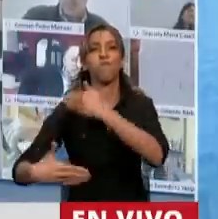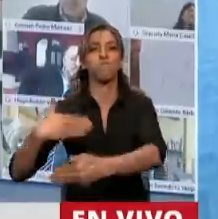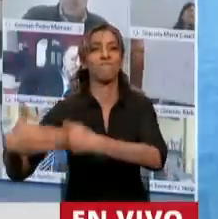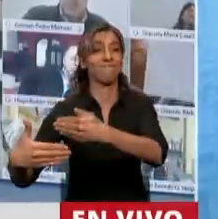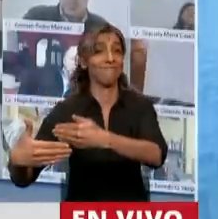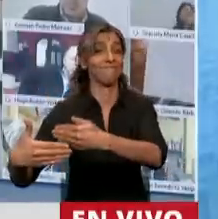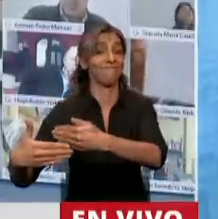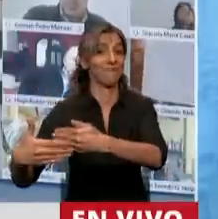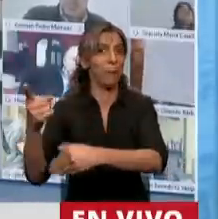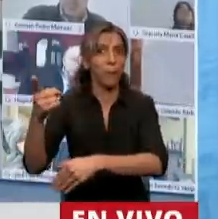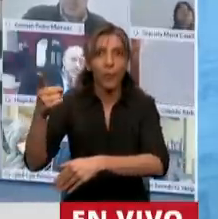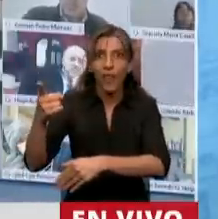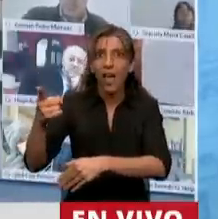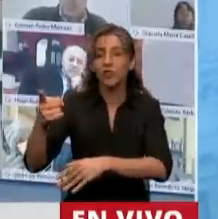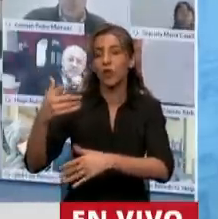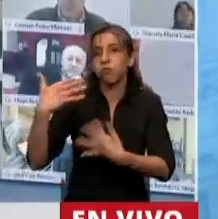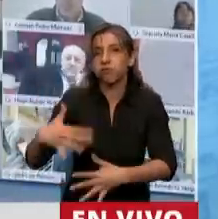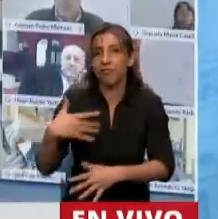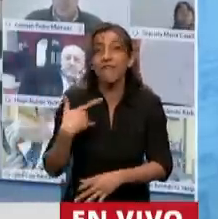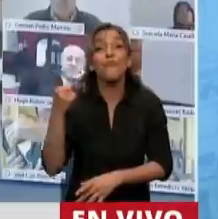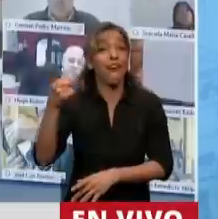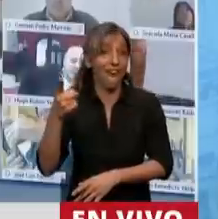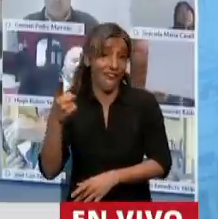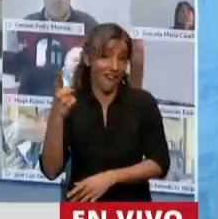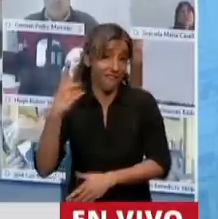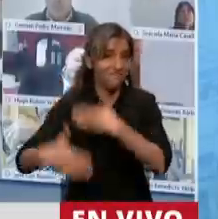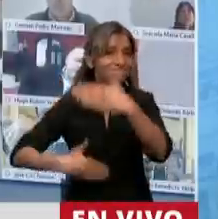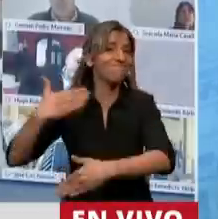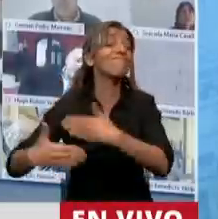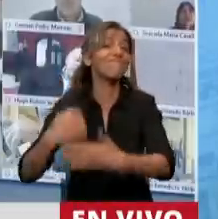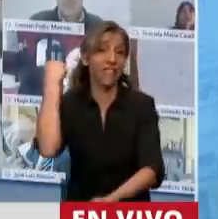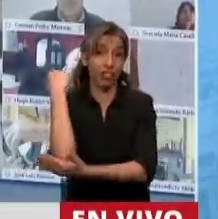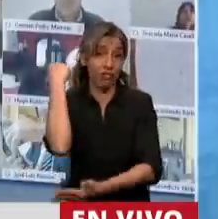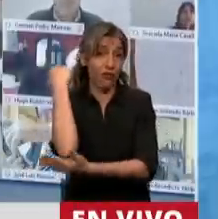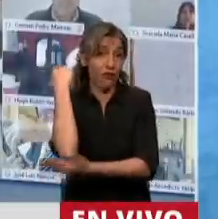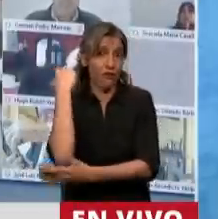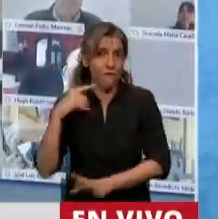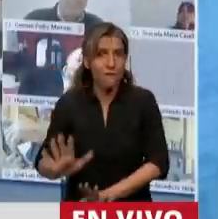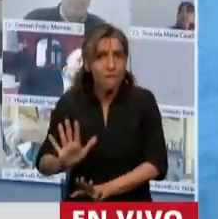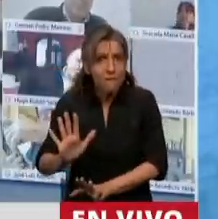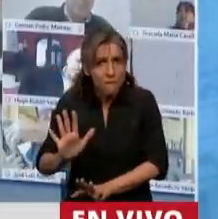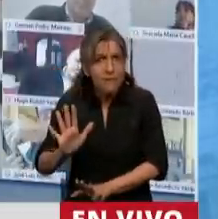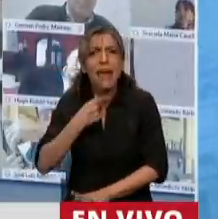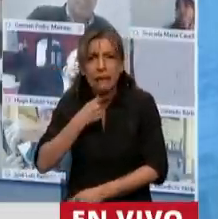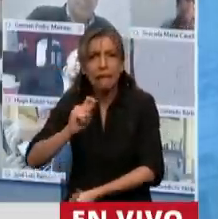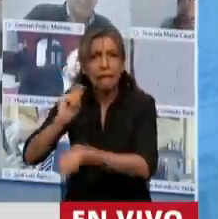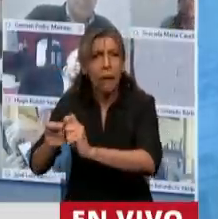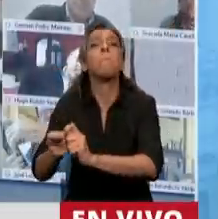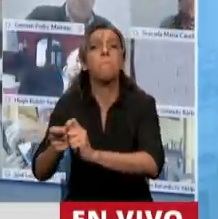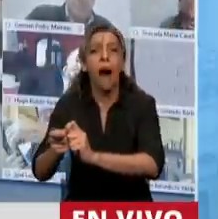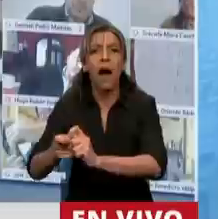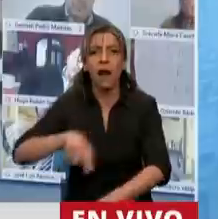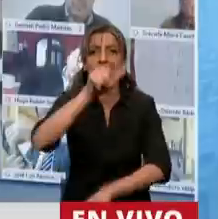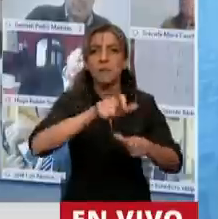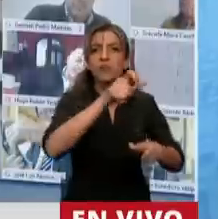ejemplo, intentando transformar a la economía como una herramienta perversa para transformar ciudadanos en